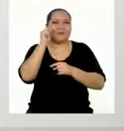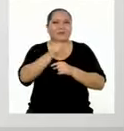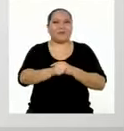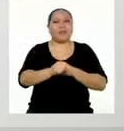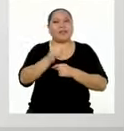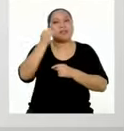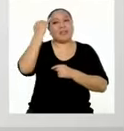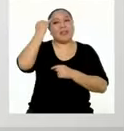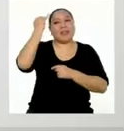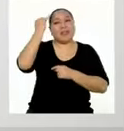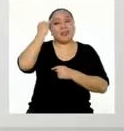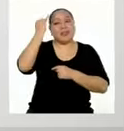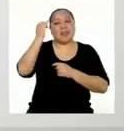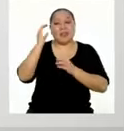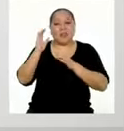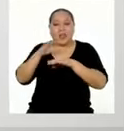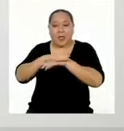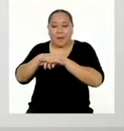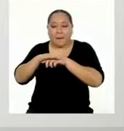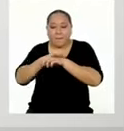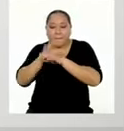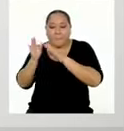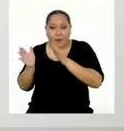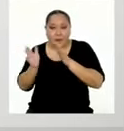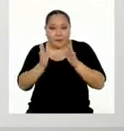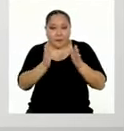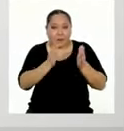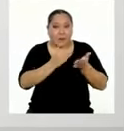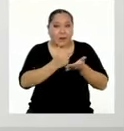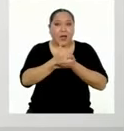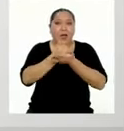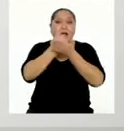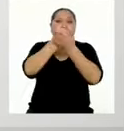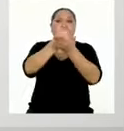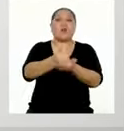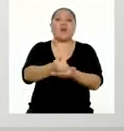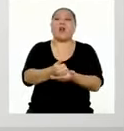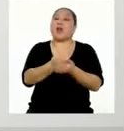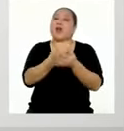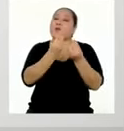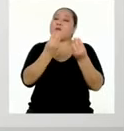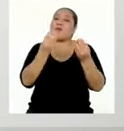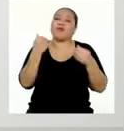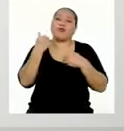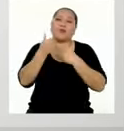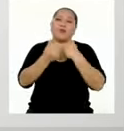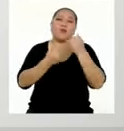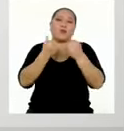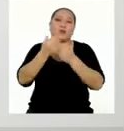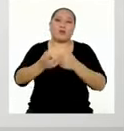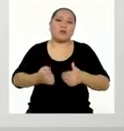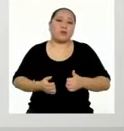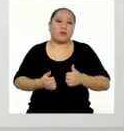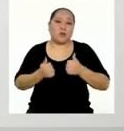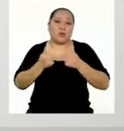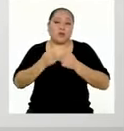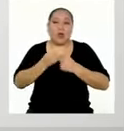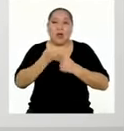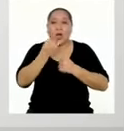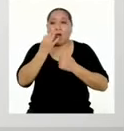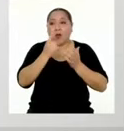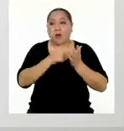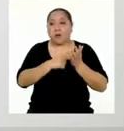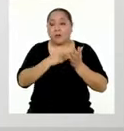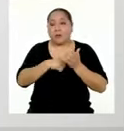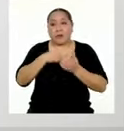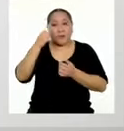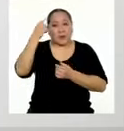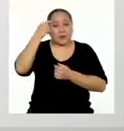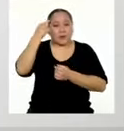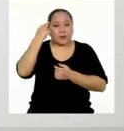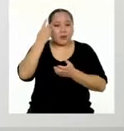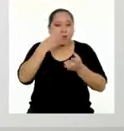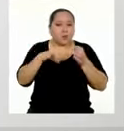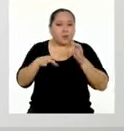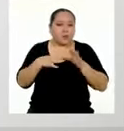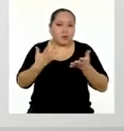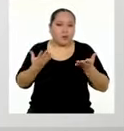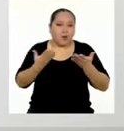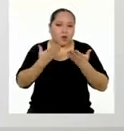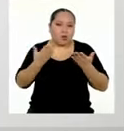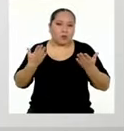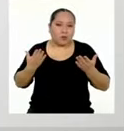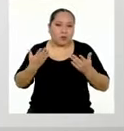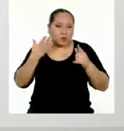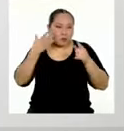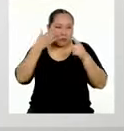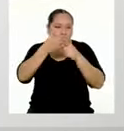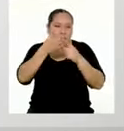Esta lógica de la planificación nos ayuda muchísimo para muchos procesos de la vida. A veces creemos que podemos hacer las cosas